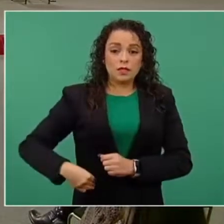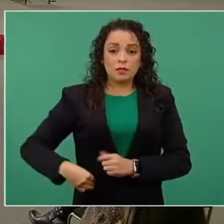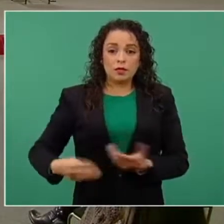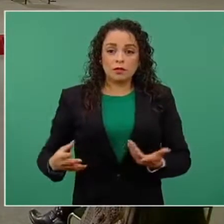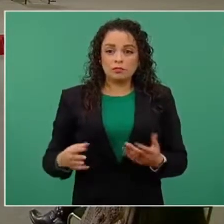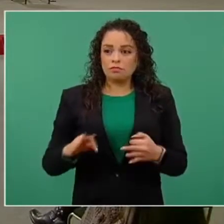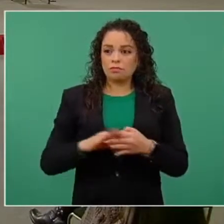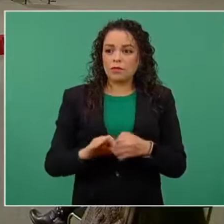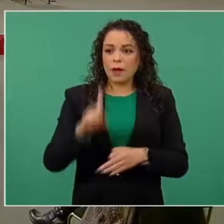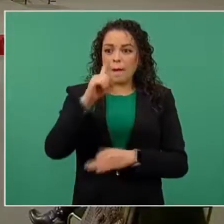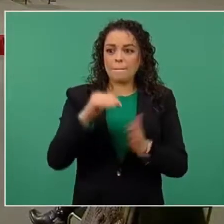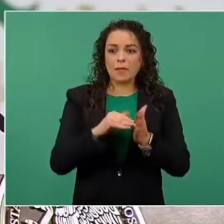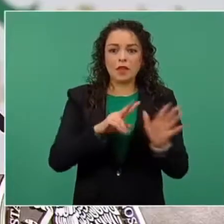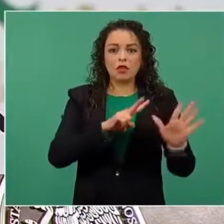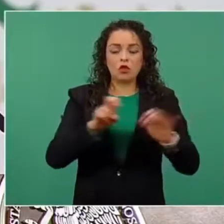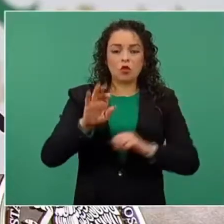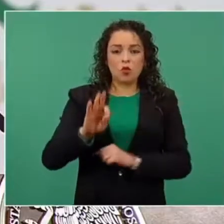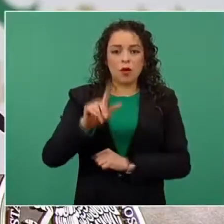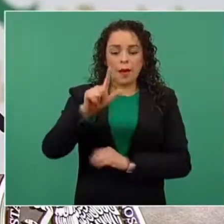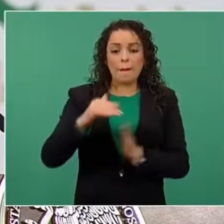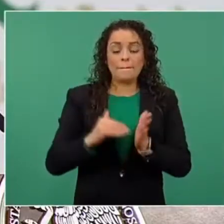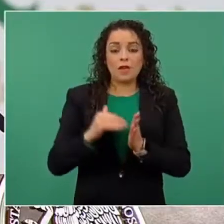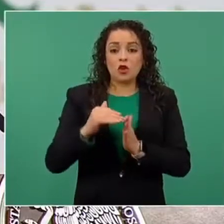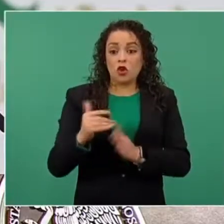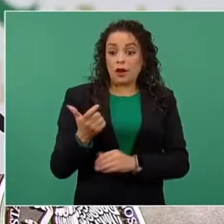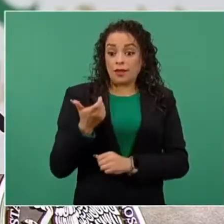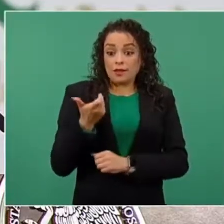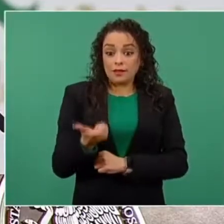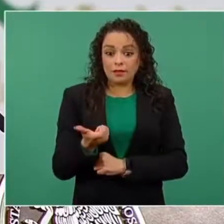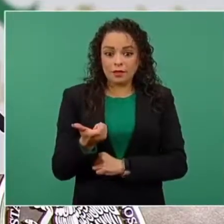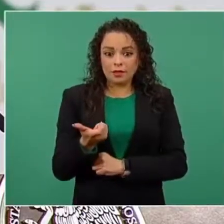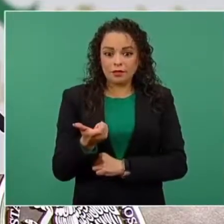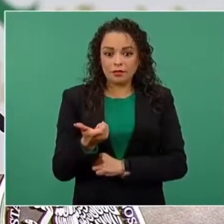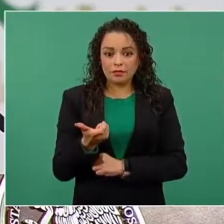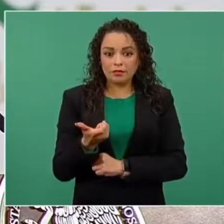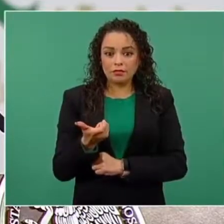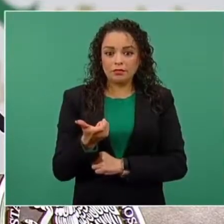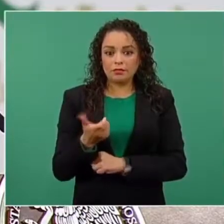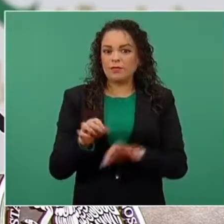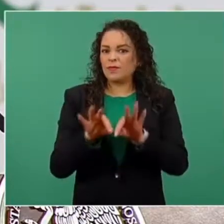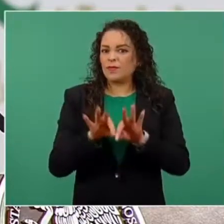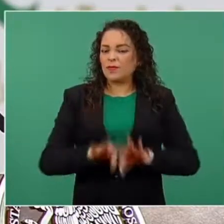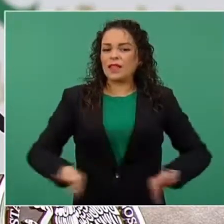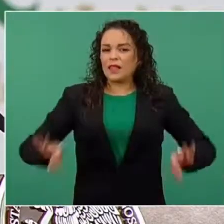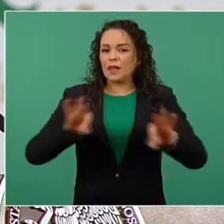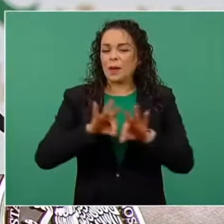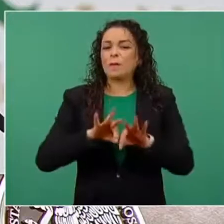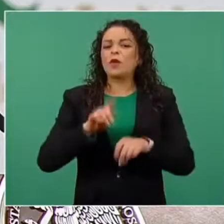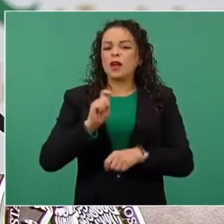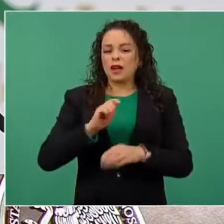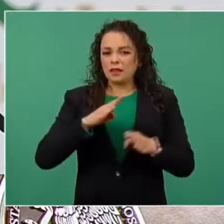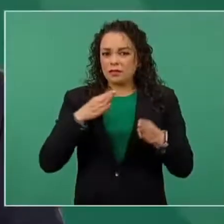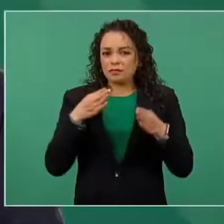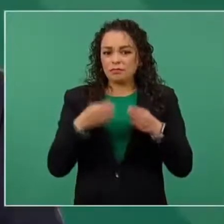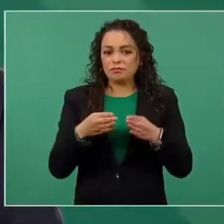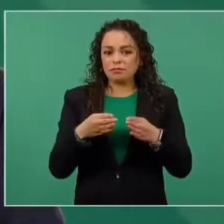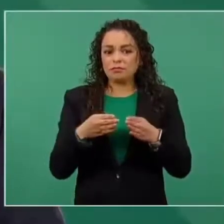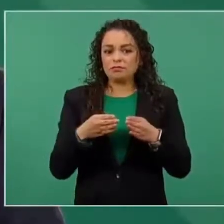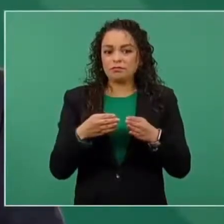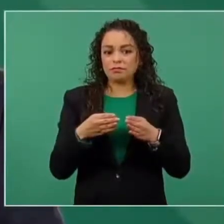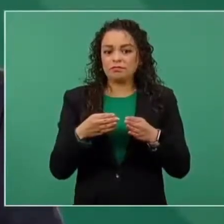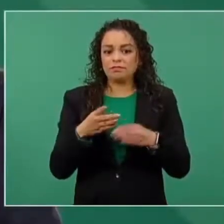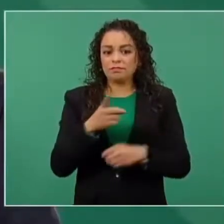más de mil 247 millones de pesos, que se han ido orientando fundamentalmente a fortalecer las capacidades